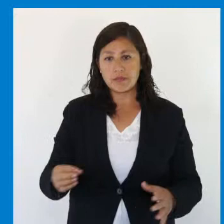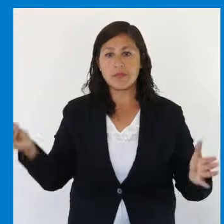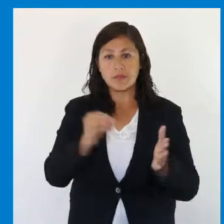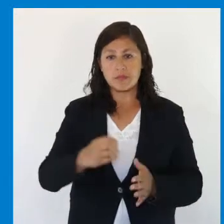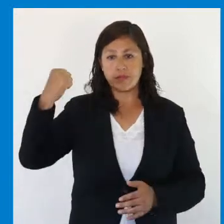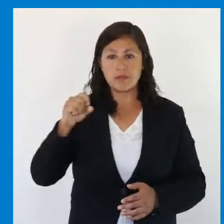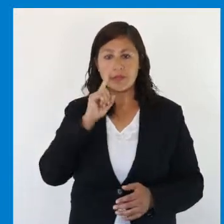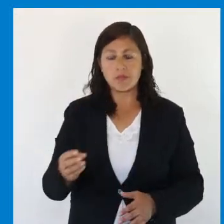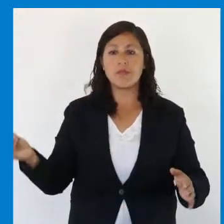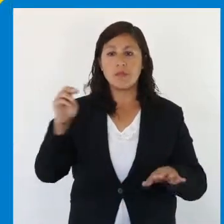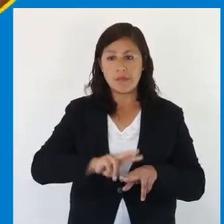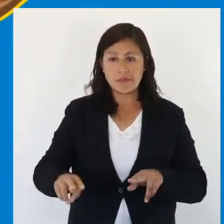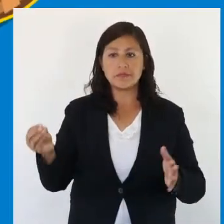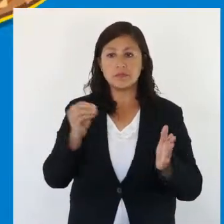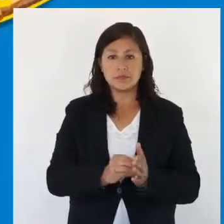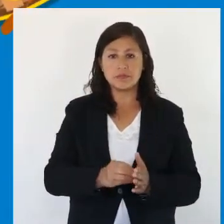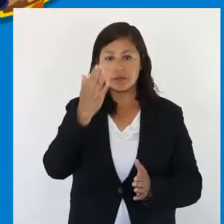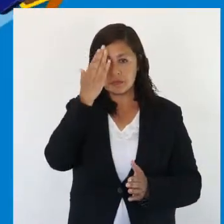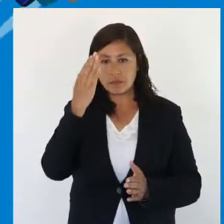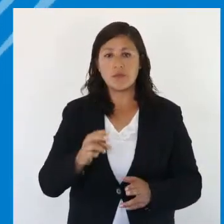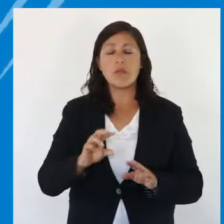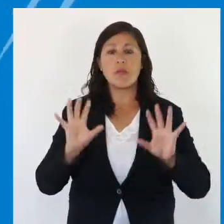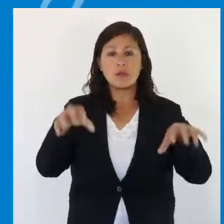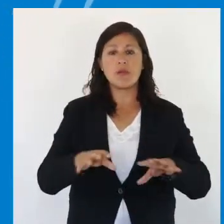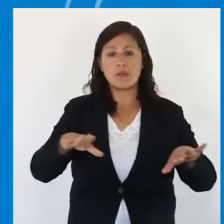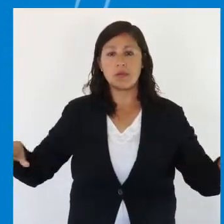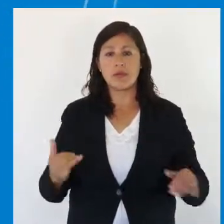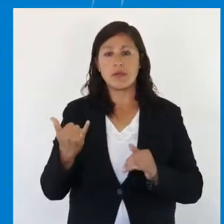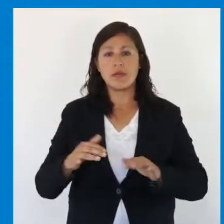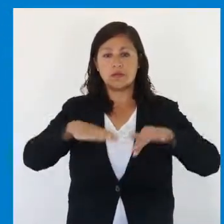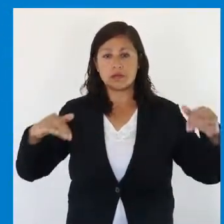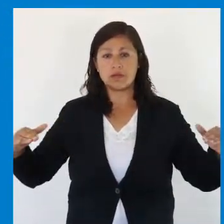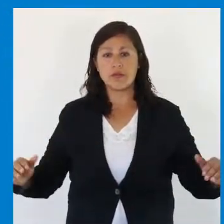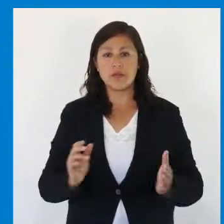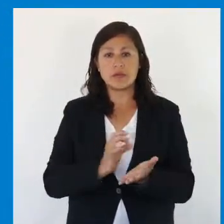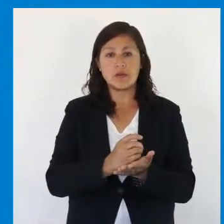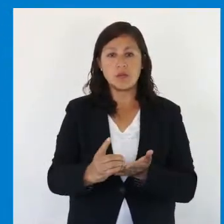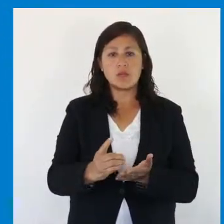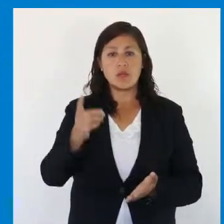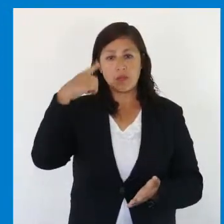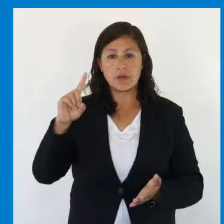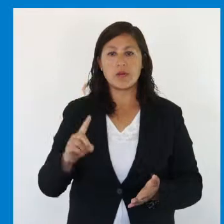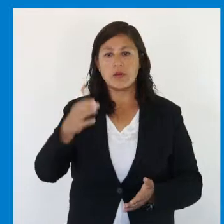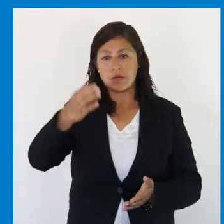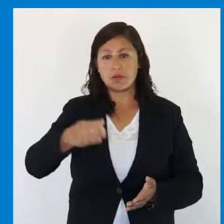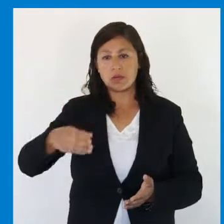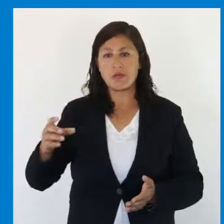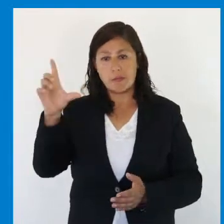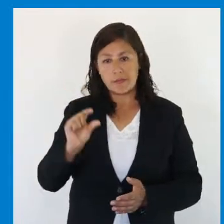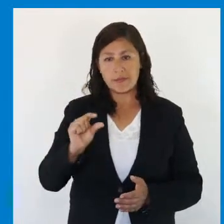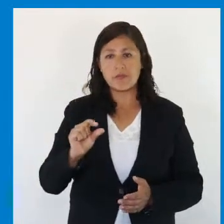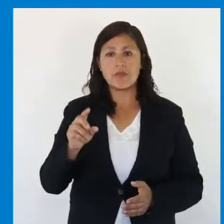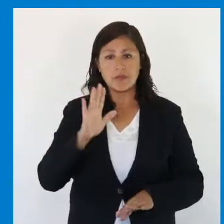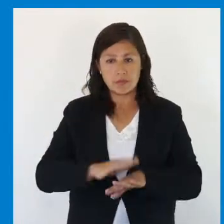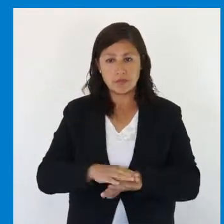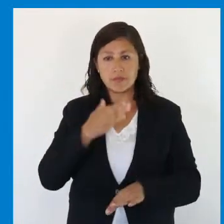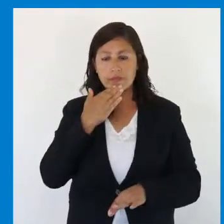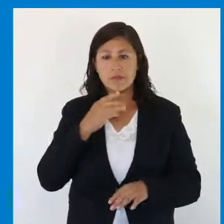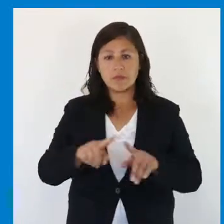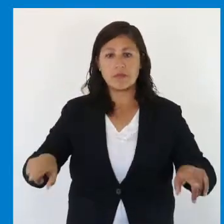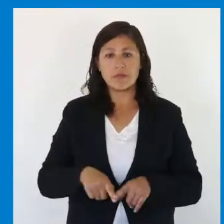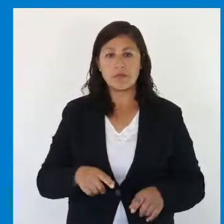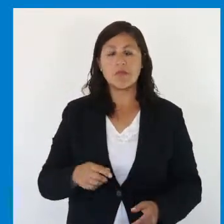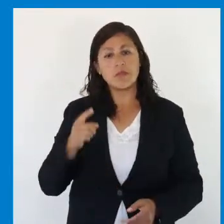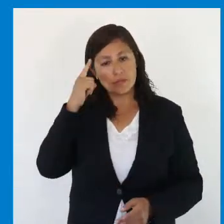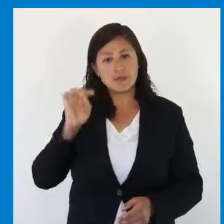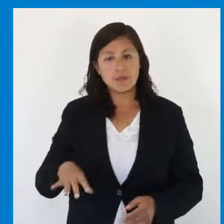mayor dureza a quien provoca un mayor daño a los recursos, y flexibilizar las multas para los agentes más pequeños, permitiendo además a los